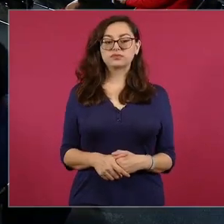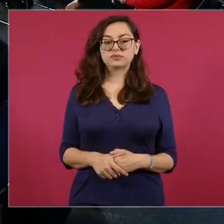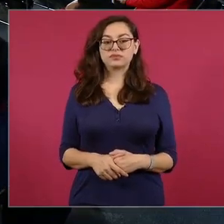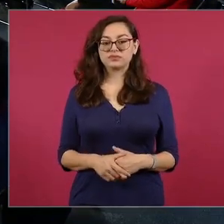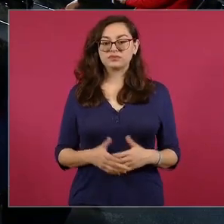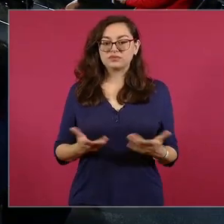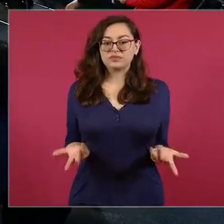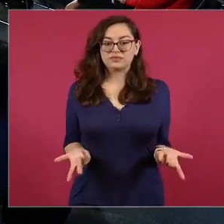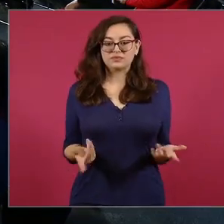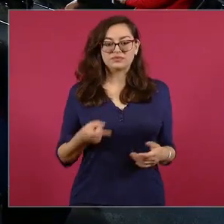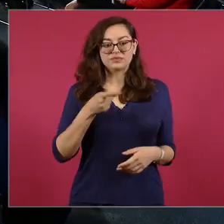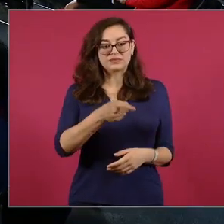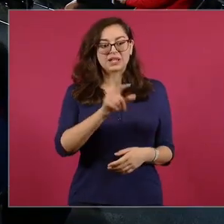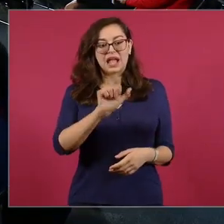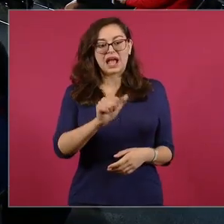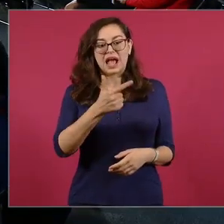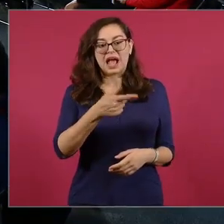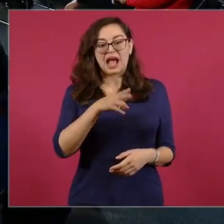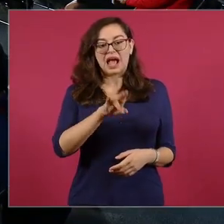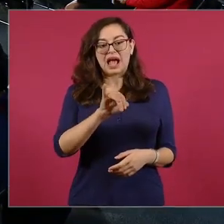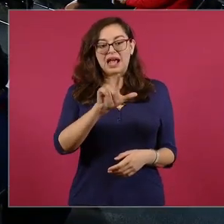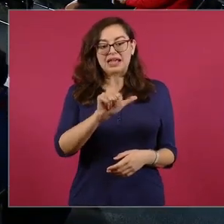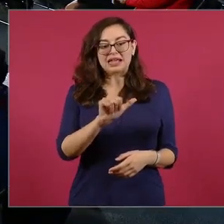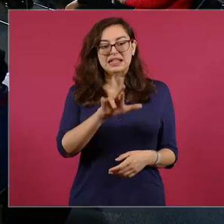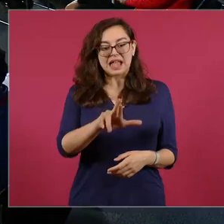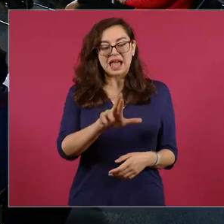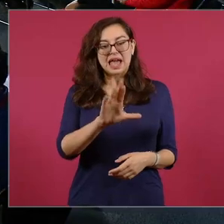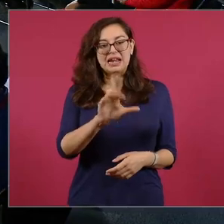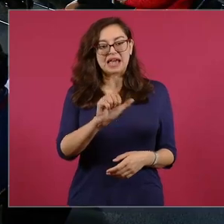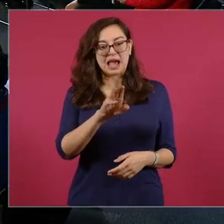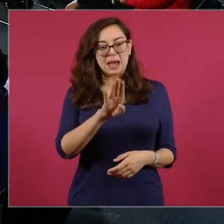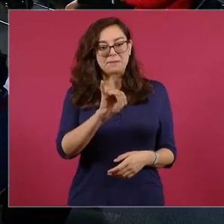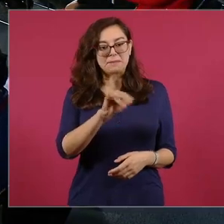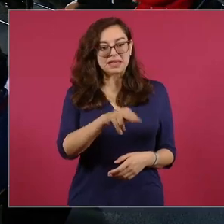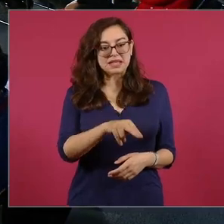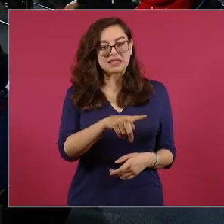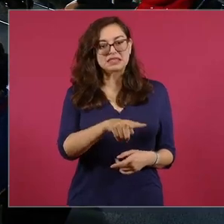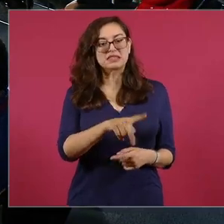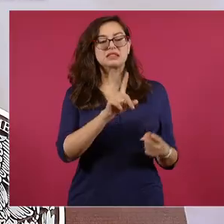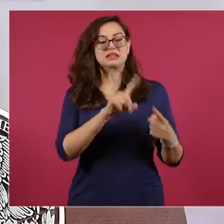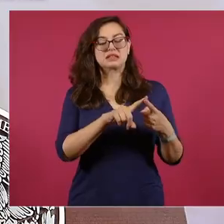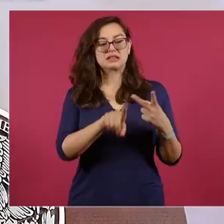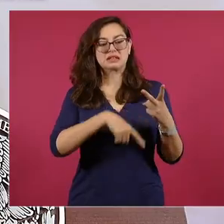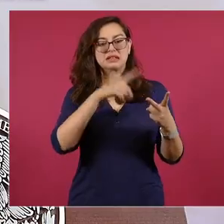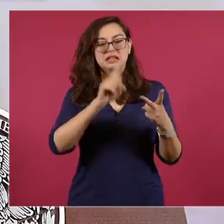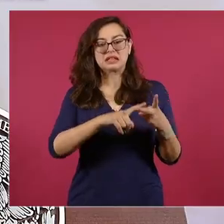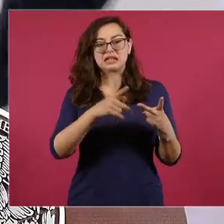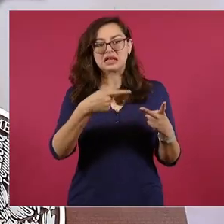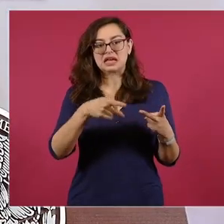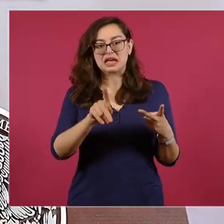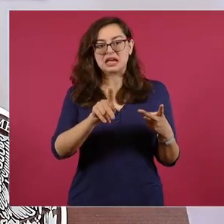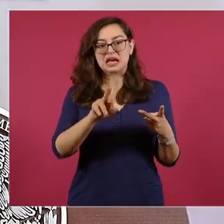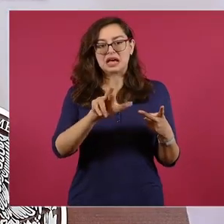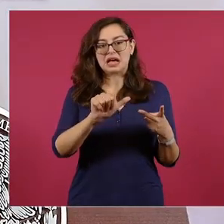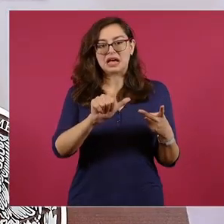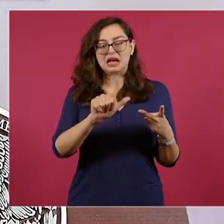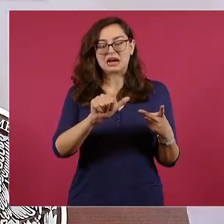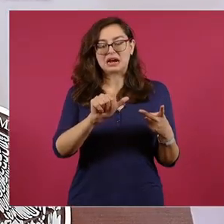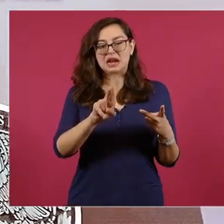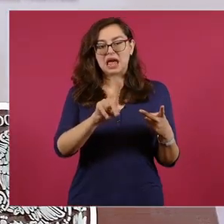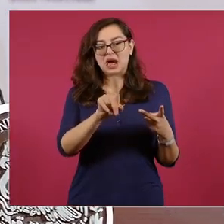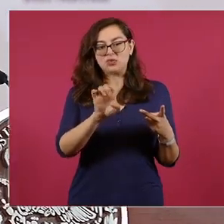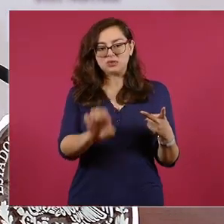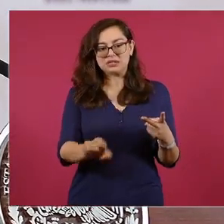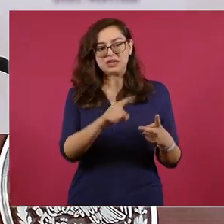Aguilar, hasta lo voy a repetir y también en el de Krause, porque estamos hablando